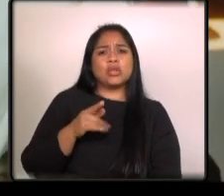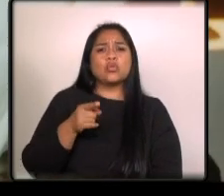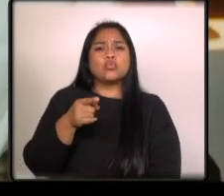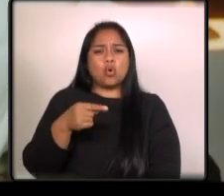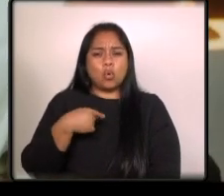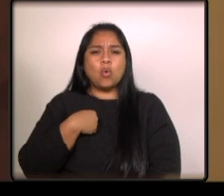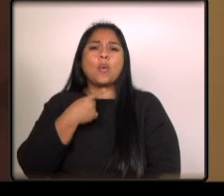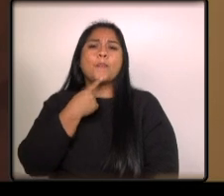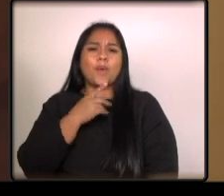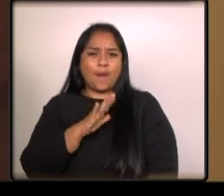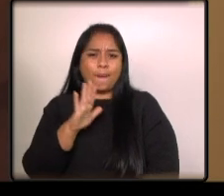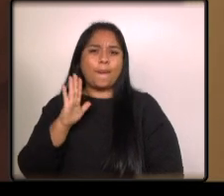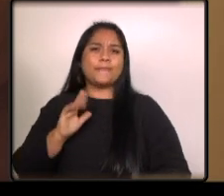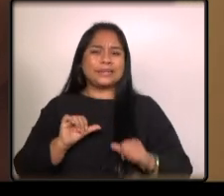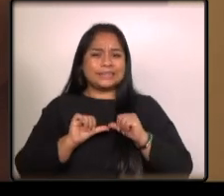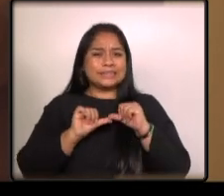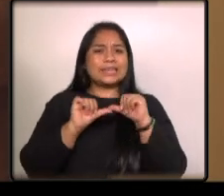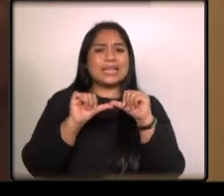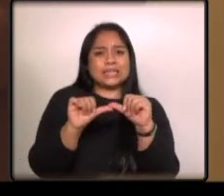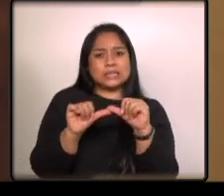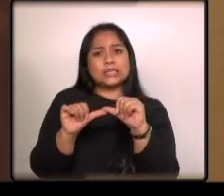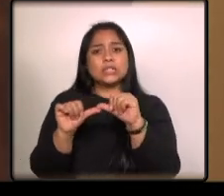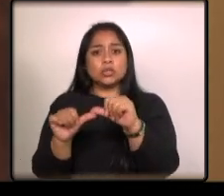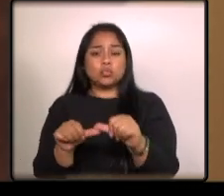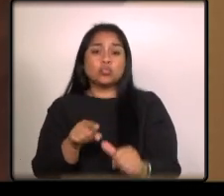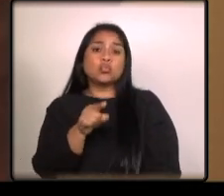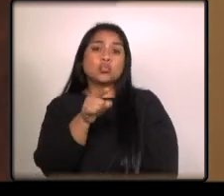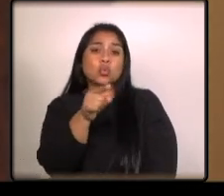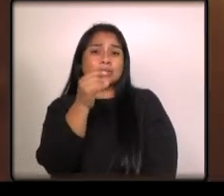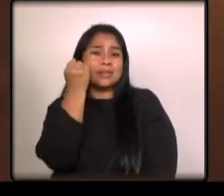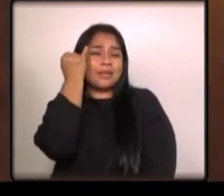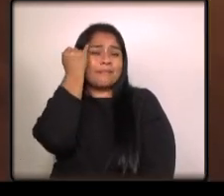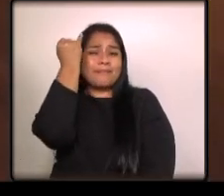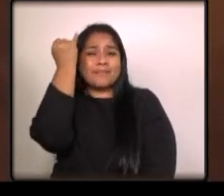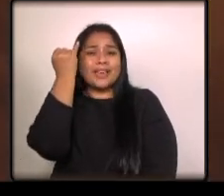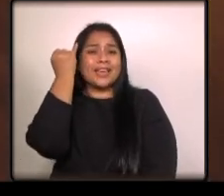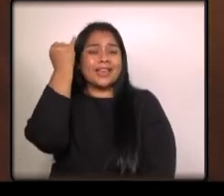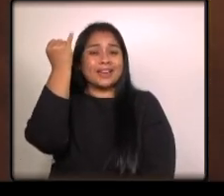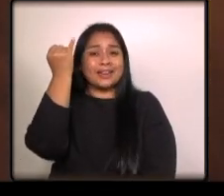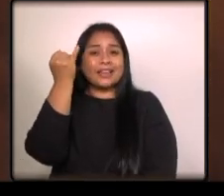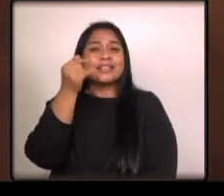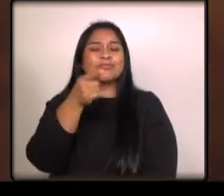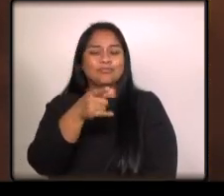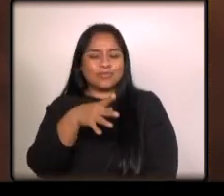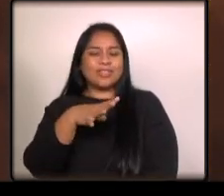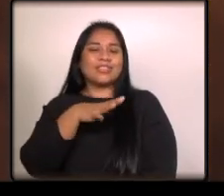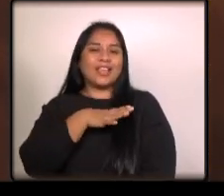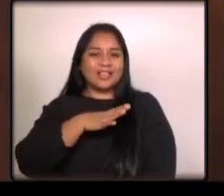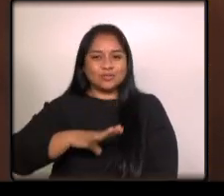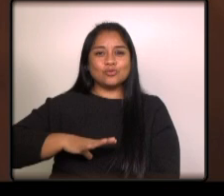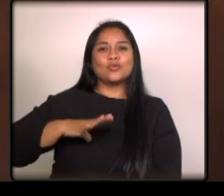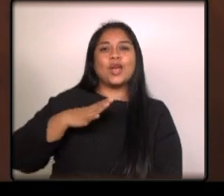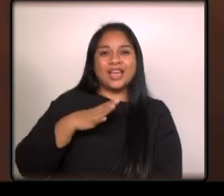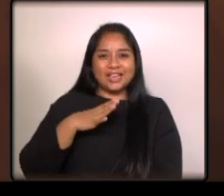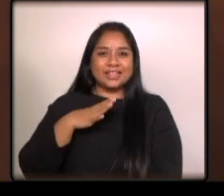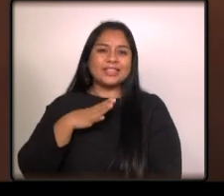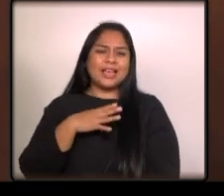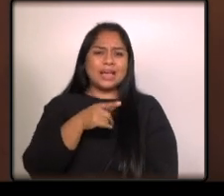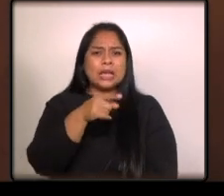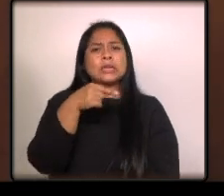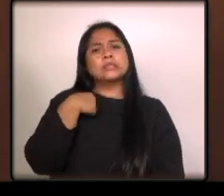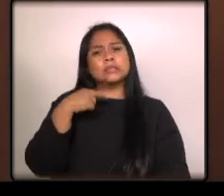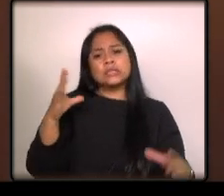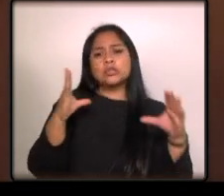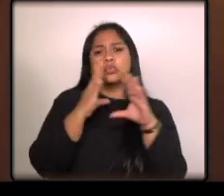prometo no detenerme tú te imaginas tener la suerte de que esta